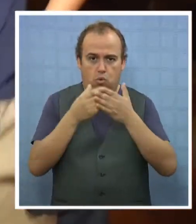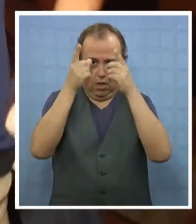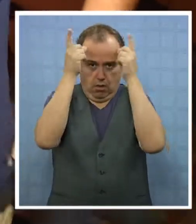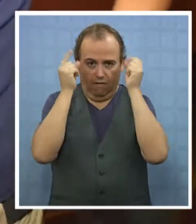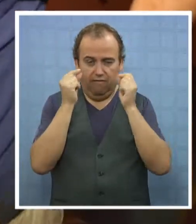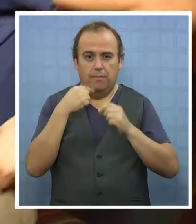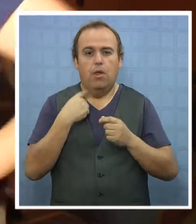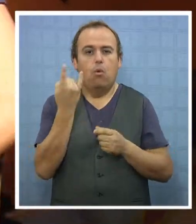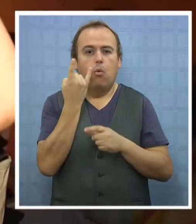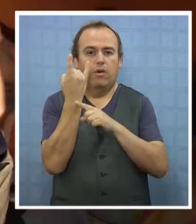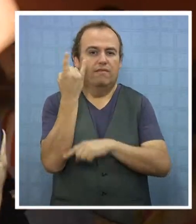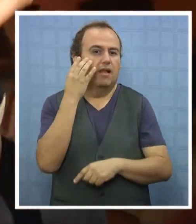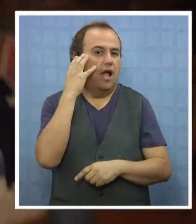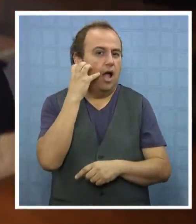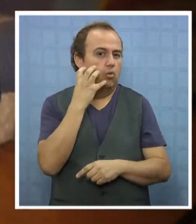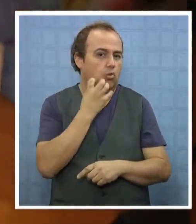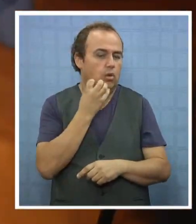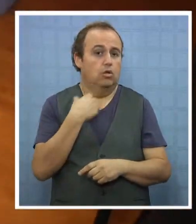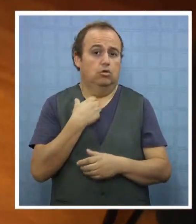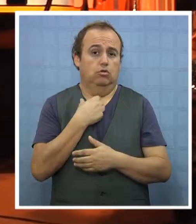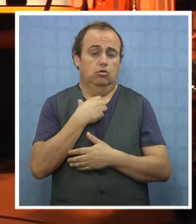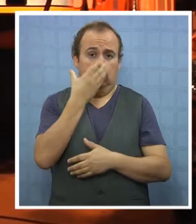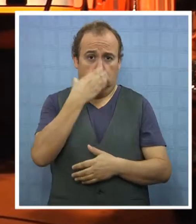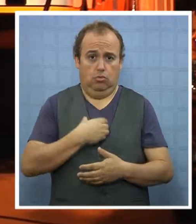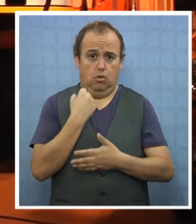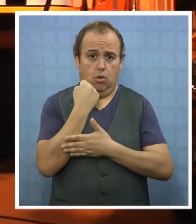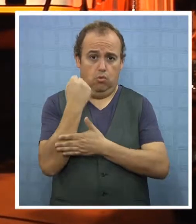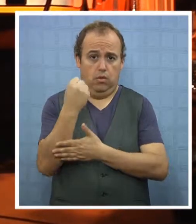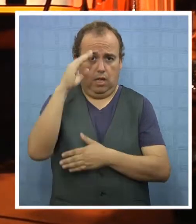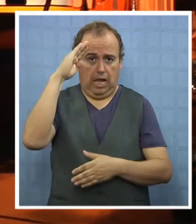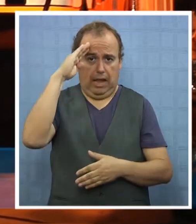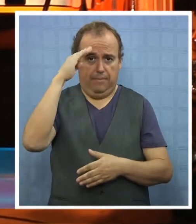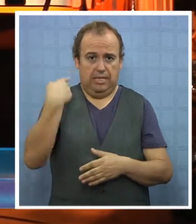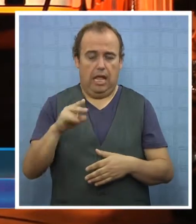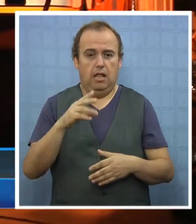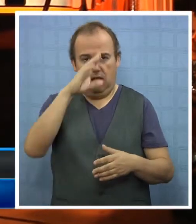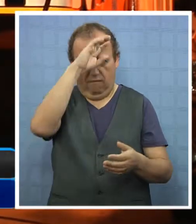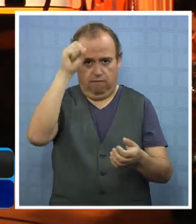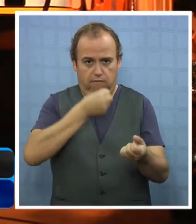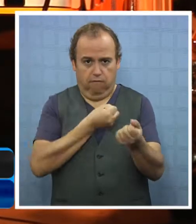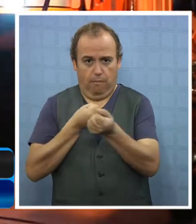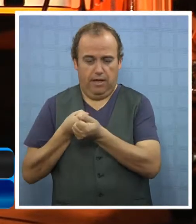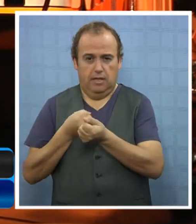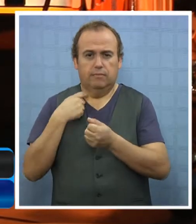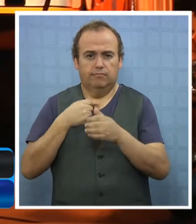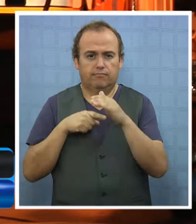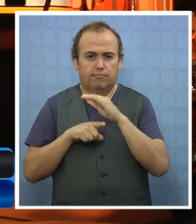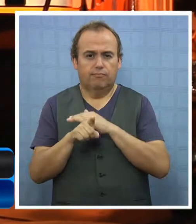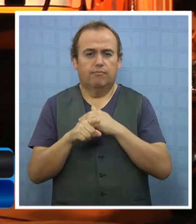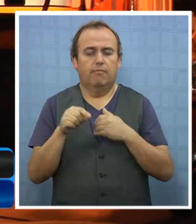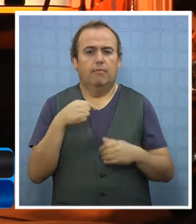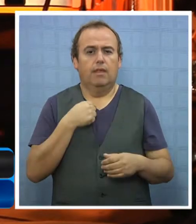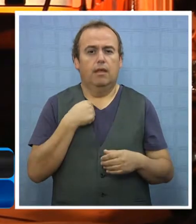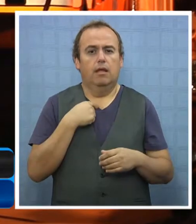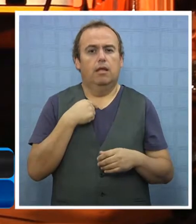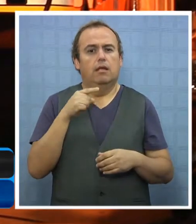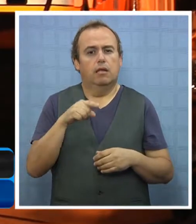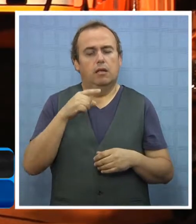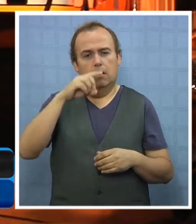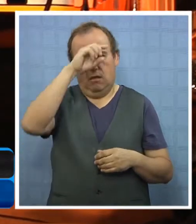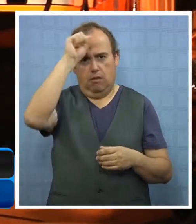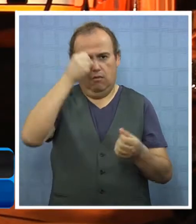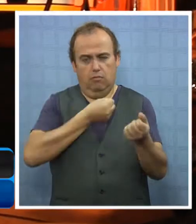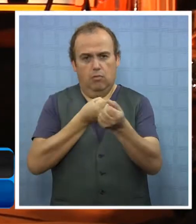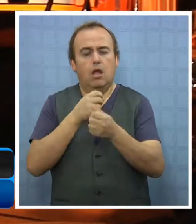la Universidad Arturo Prat. Soy ayudante del capitán de la compañía. Yo ingresé a la compañía